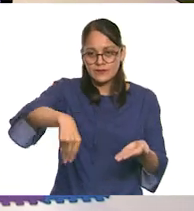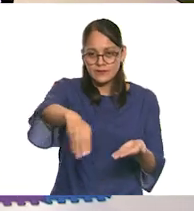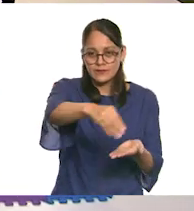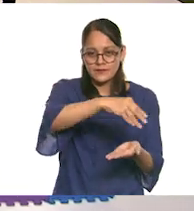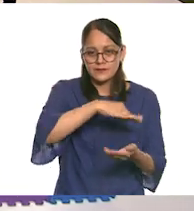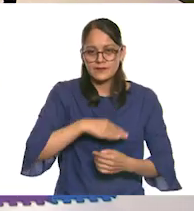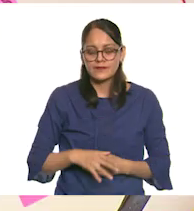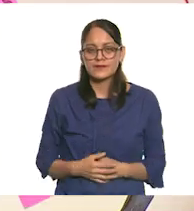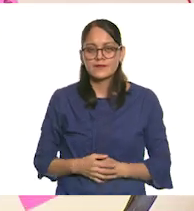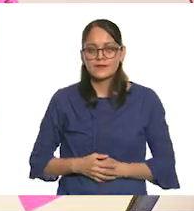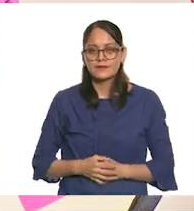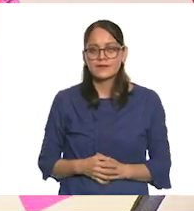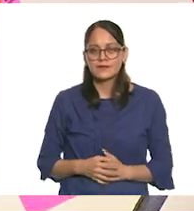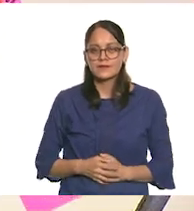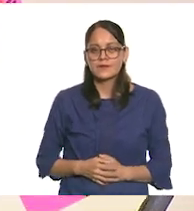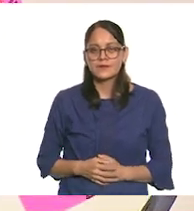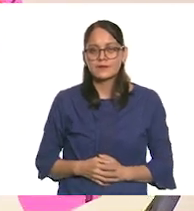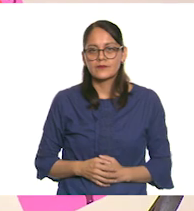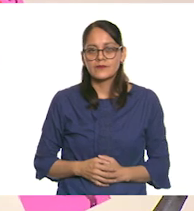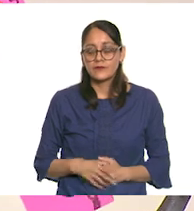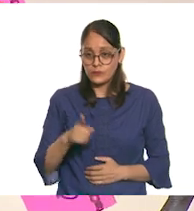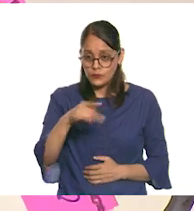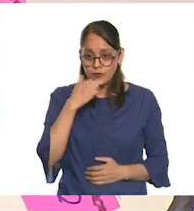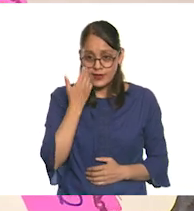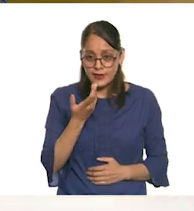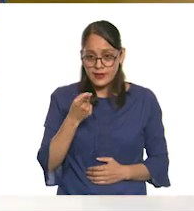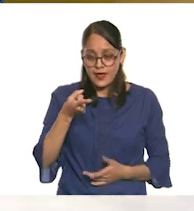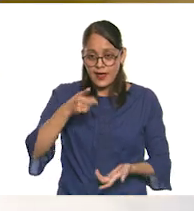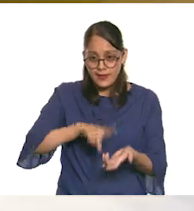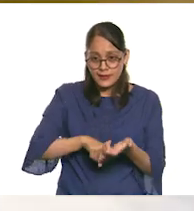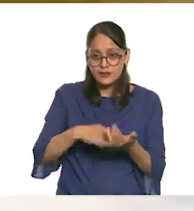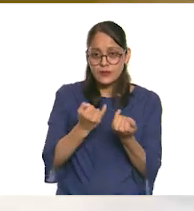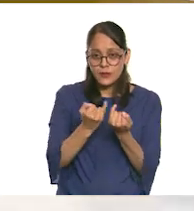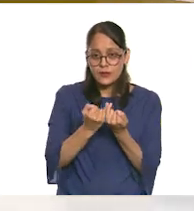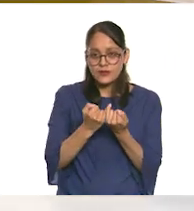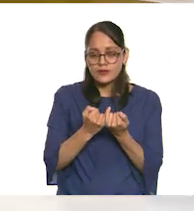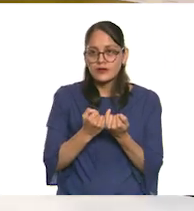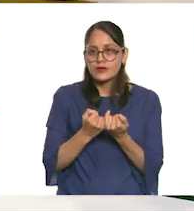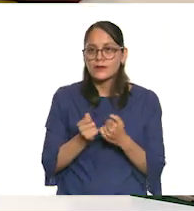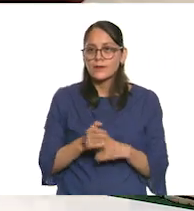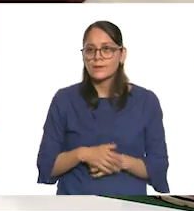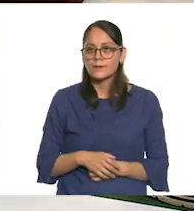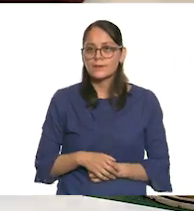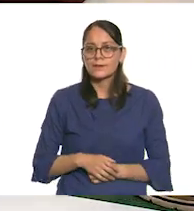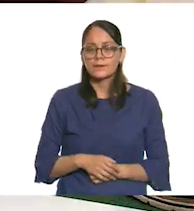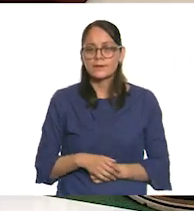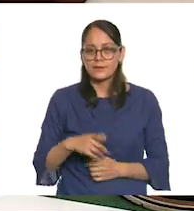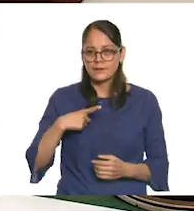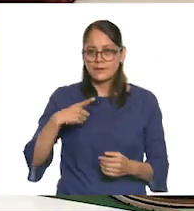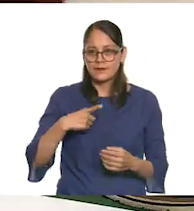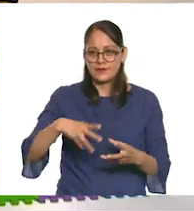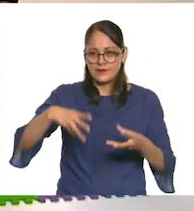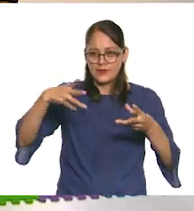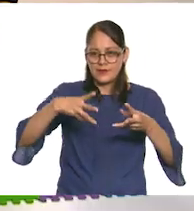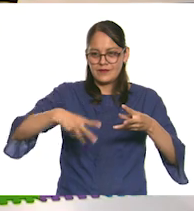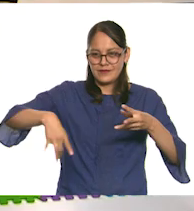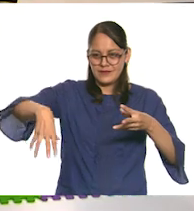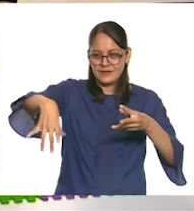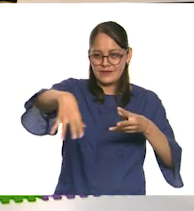Muy bien. ¡Ah, mira qué bonito! Si quieres aquí adentro. Un puño, agarra un puño. Vamos a espolvorear estos